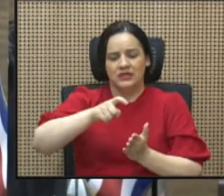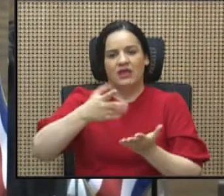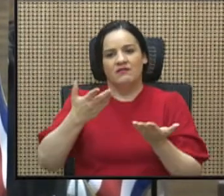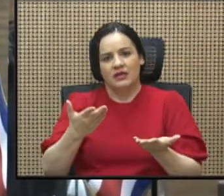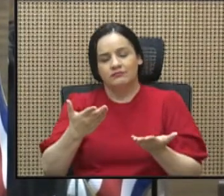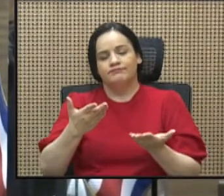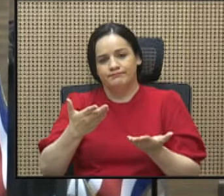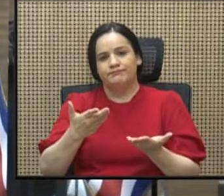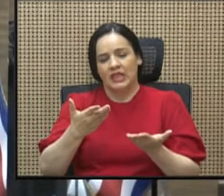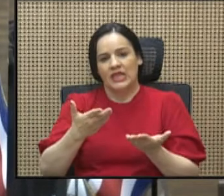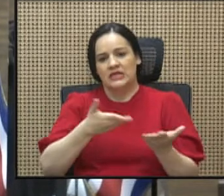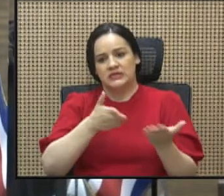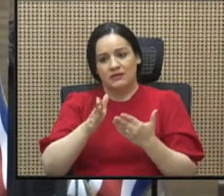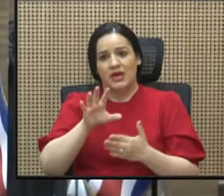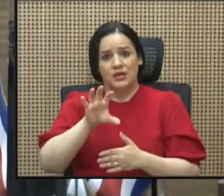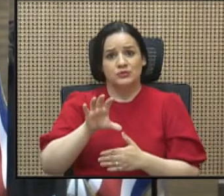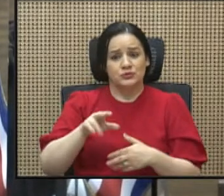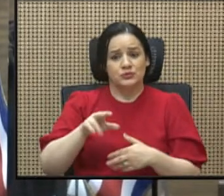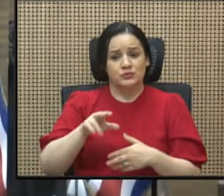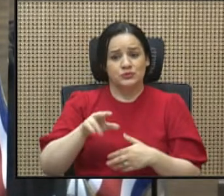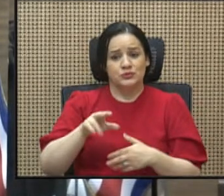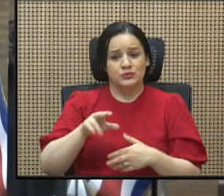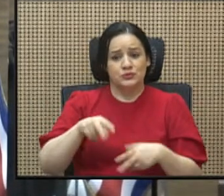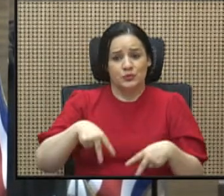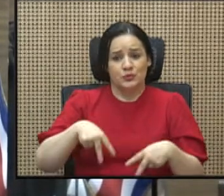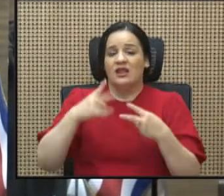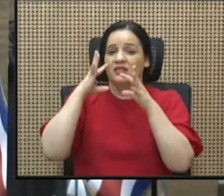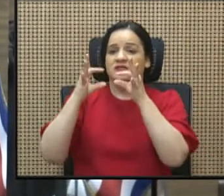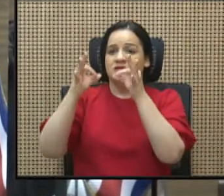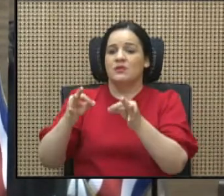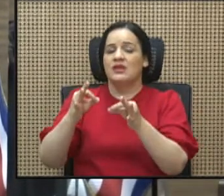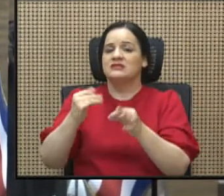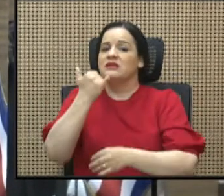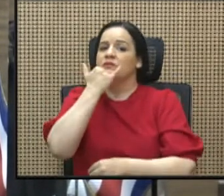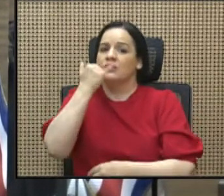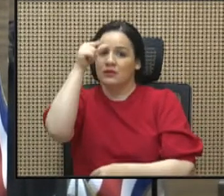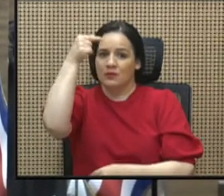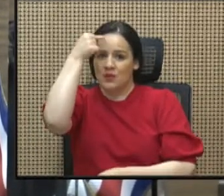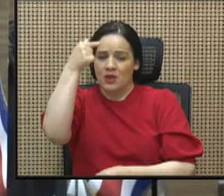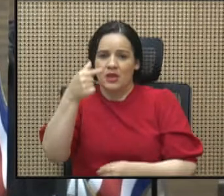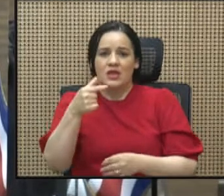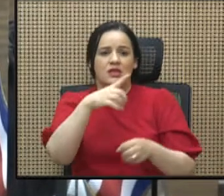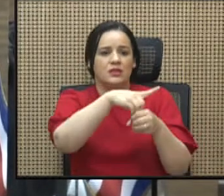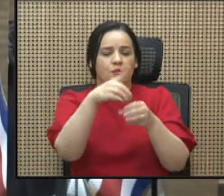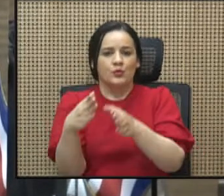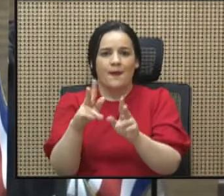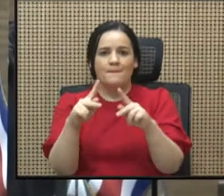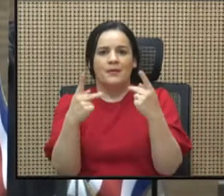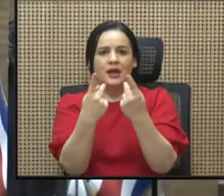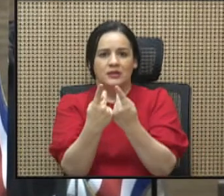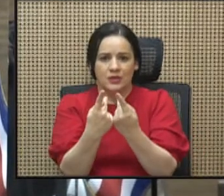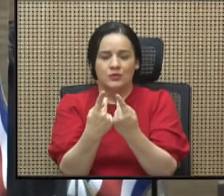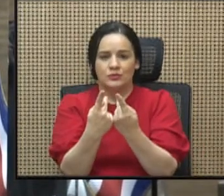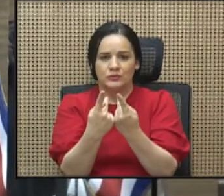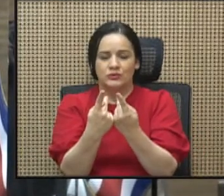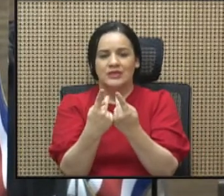absurdas del gobierno y que muchos diputados de partidos tradicionales le sigan ese juego al gobierno